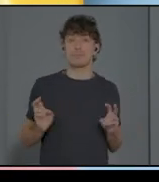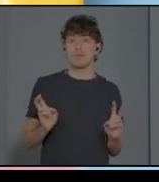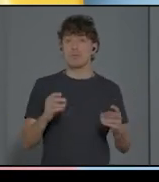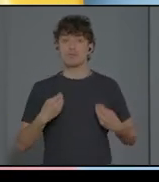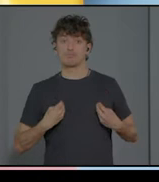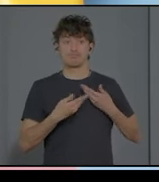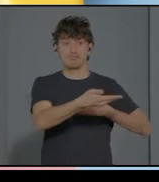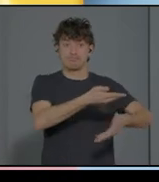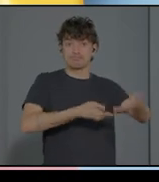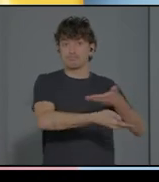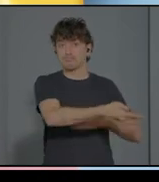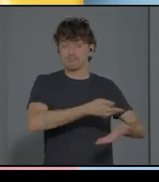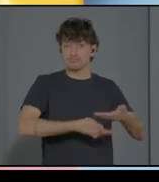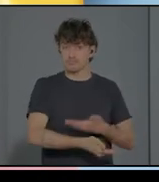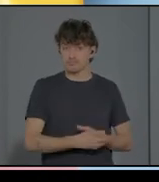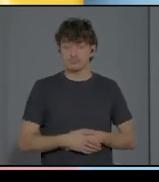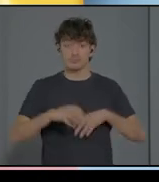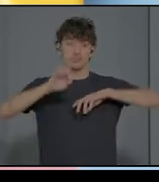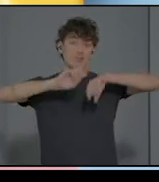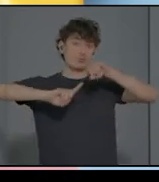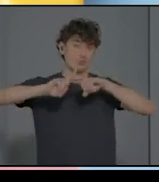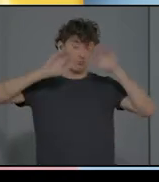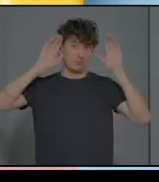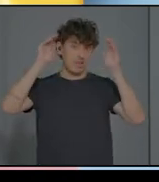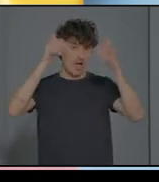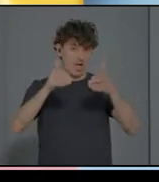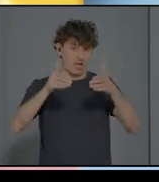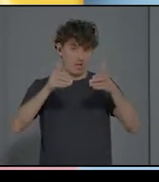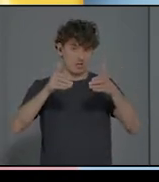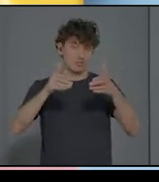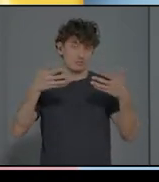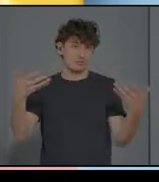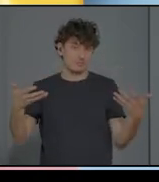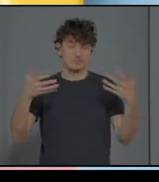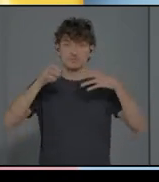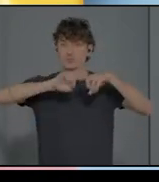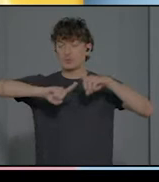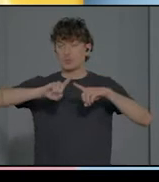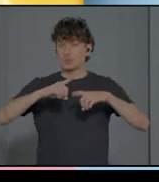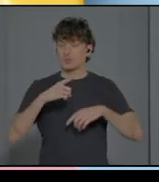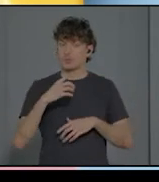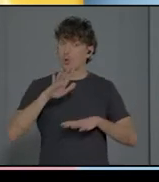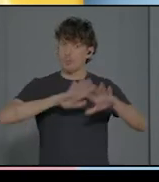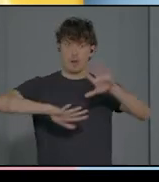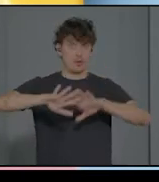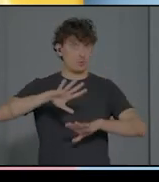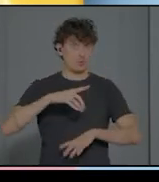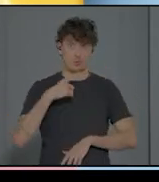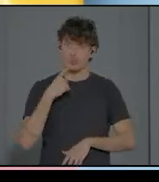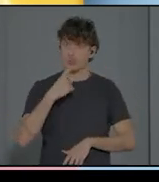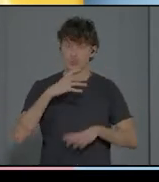este sistema complejo que constituye lo que llamamos el cerebro